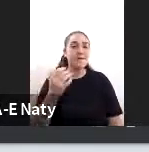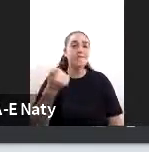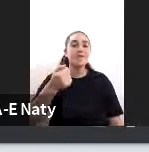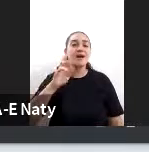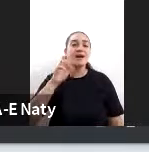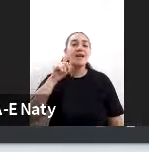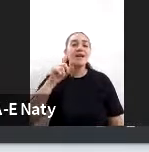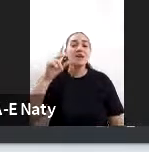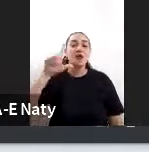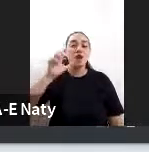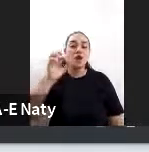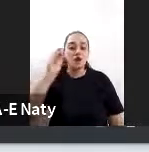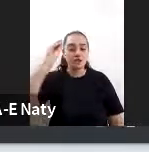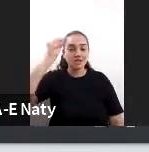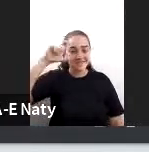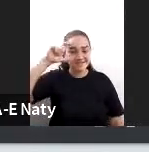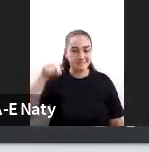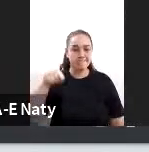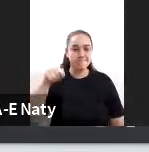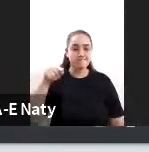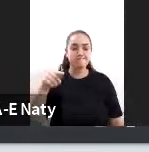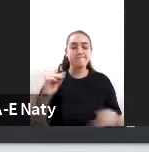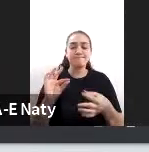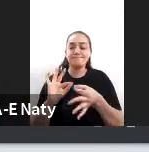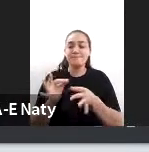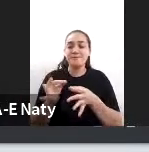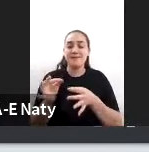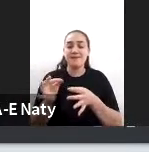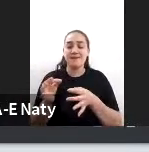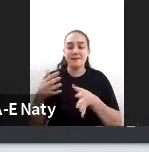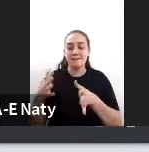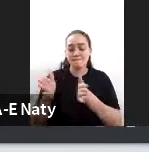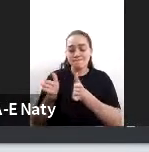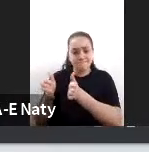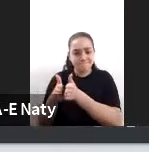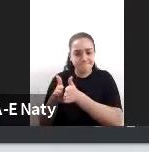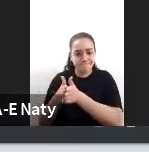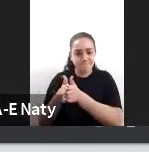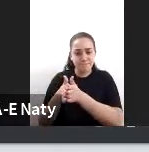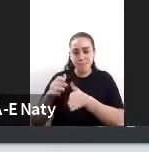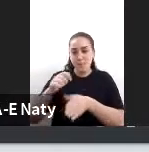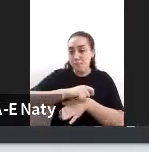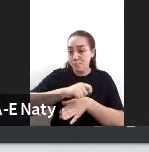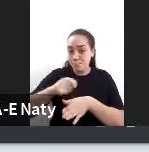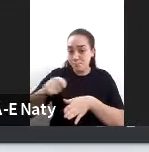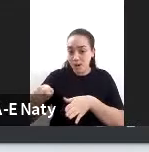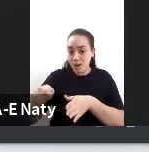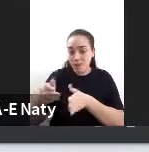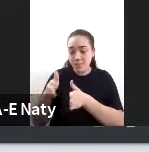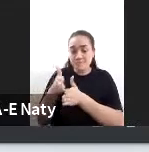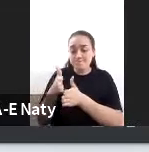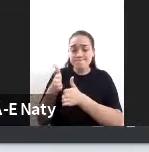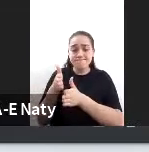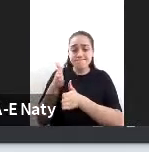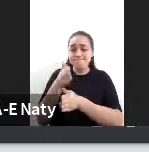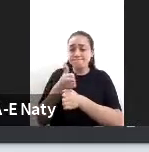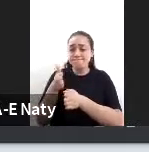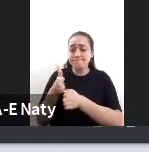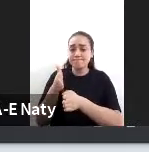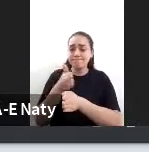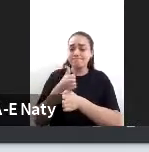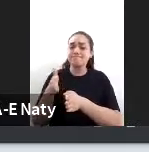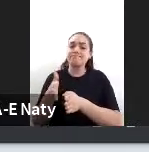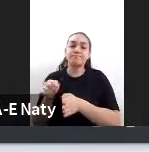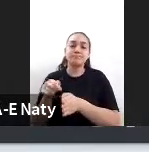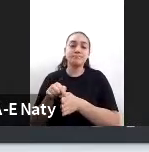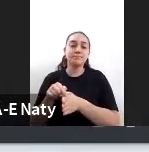pegadito en términos físicos hay una gran puerta que divide INVAP de CEAXA y cuando